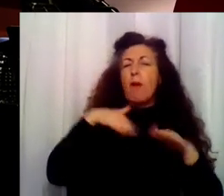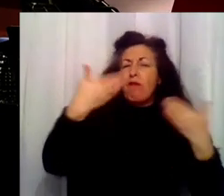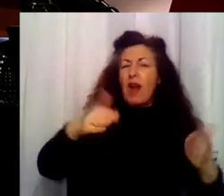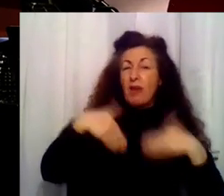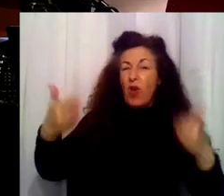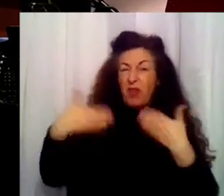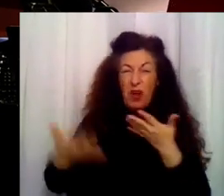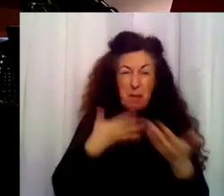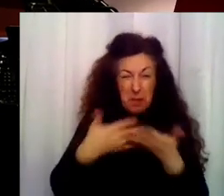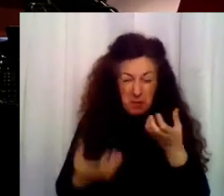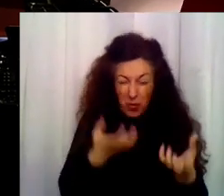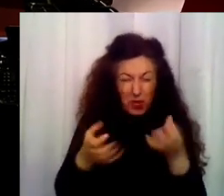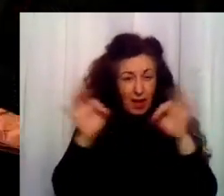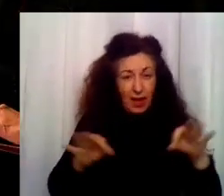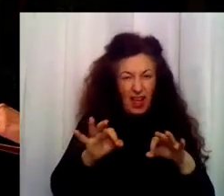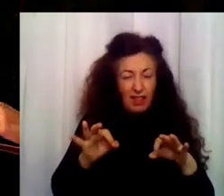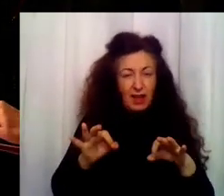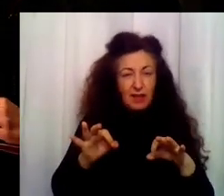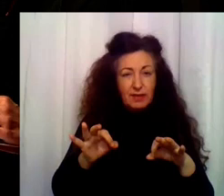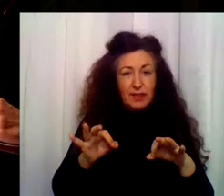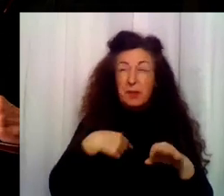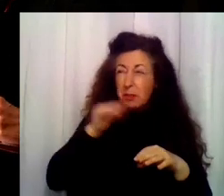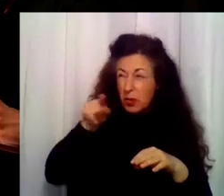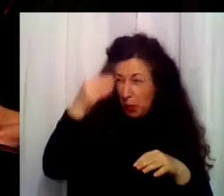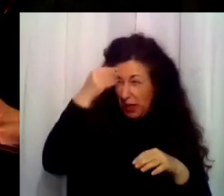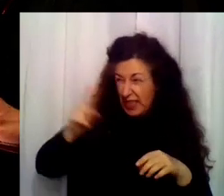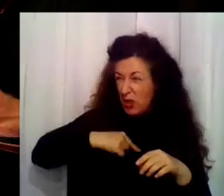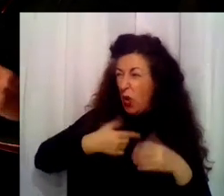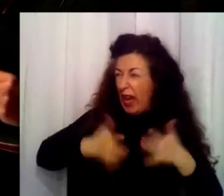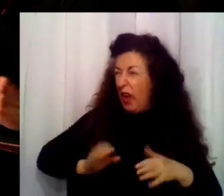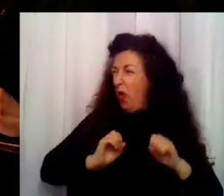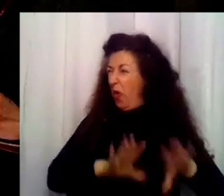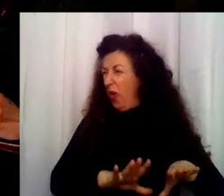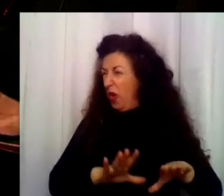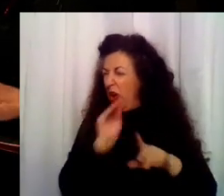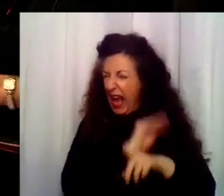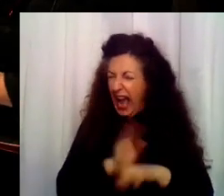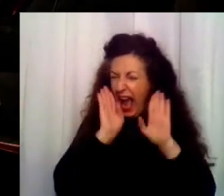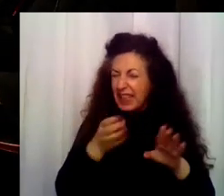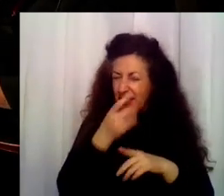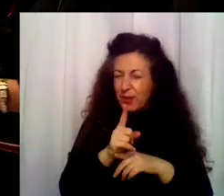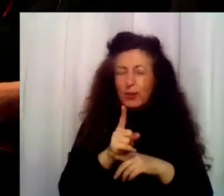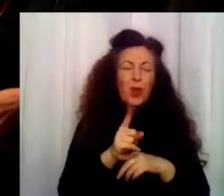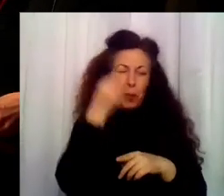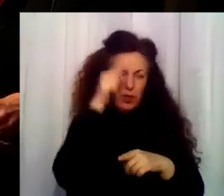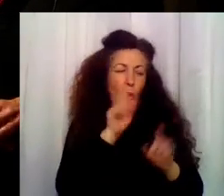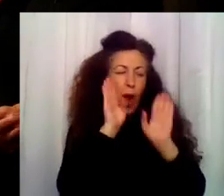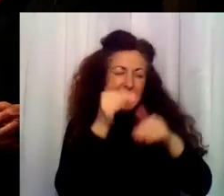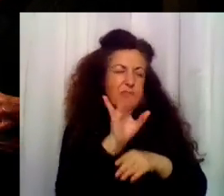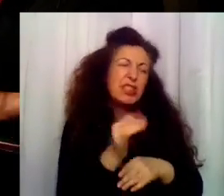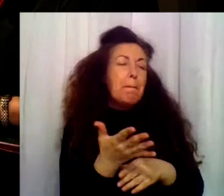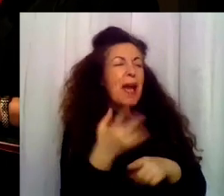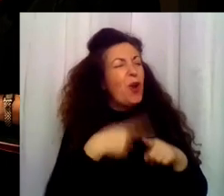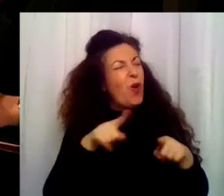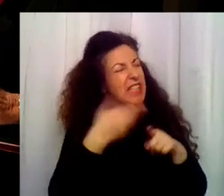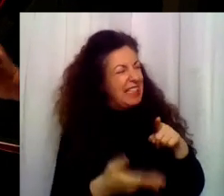¿tú crees que desatendía a mi hijo? Bueno, a lo mejor te volcaste en lo que menos importaba. Siento que lo estoy perdiendo. No, no lo